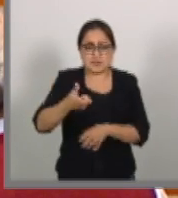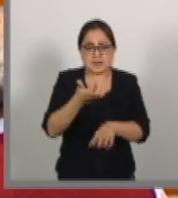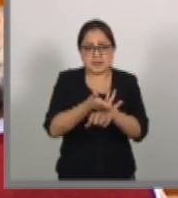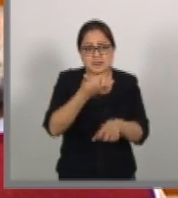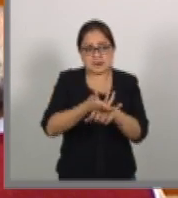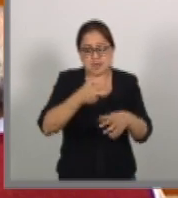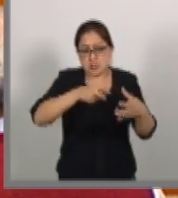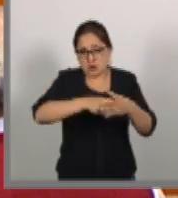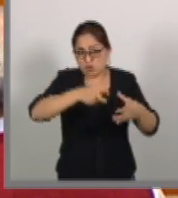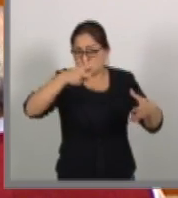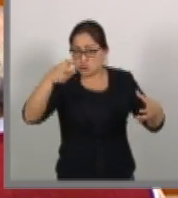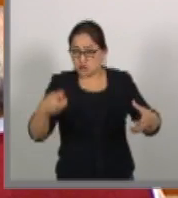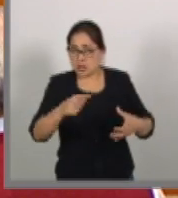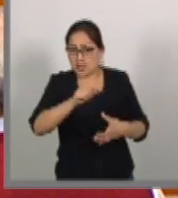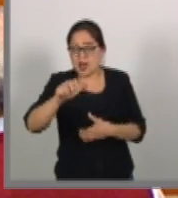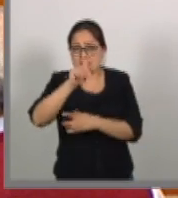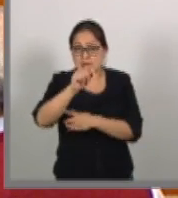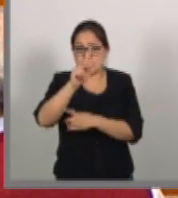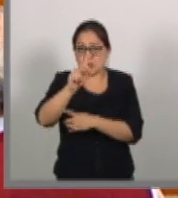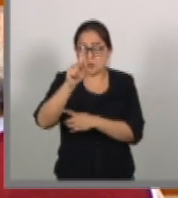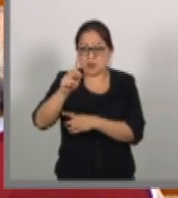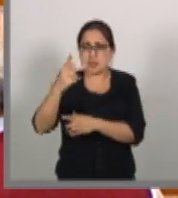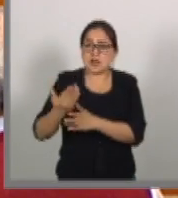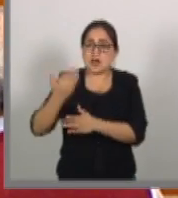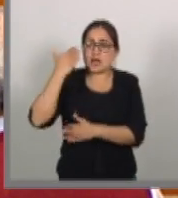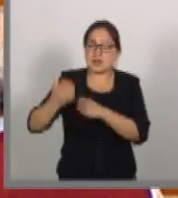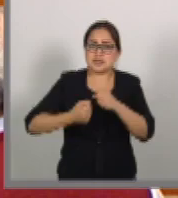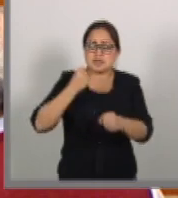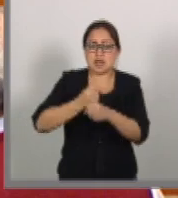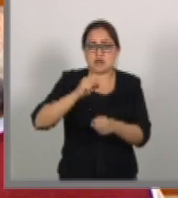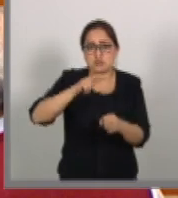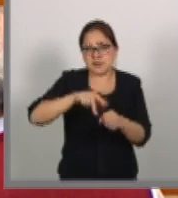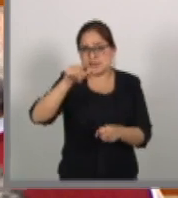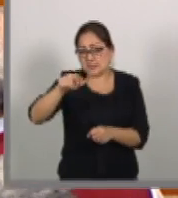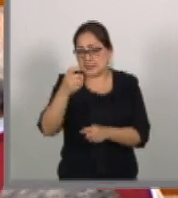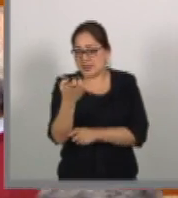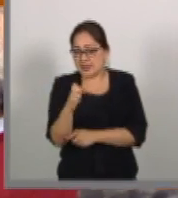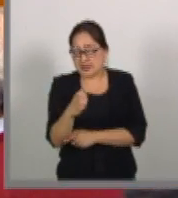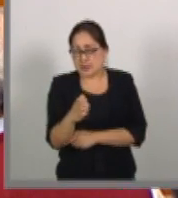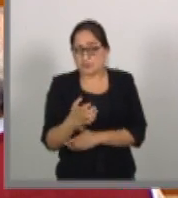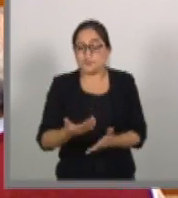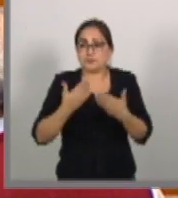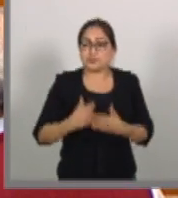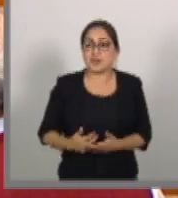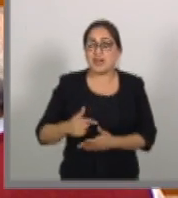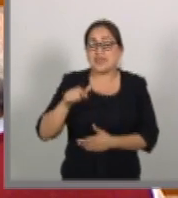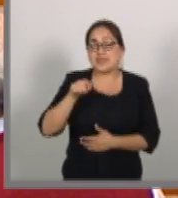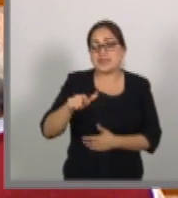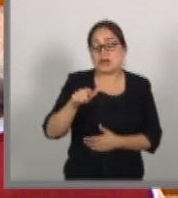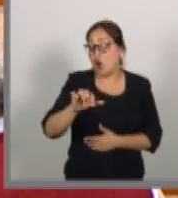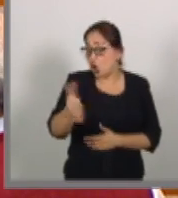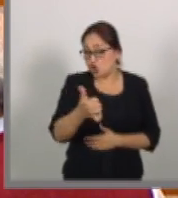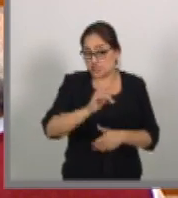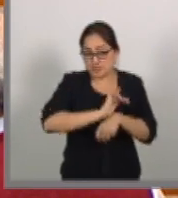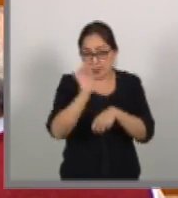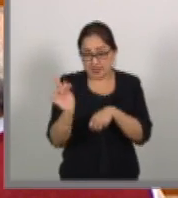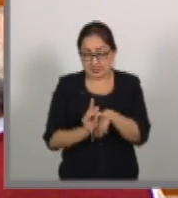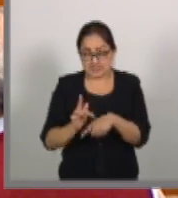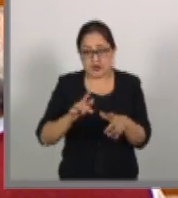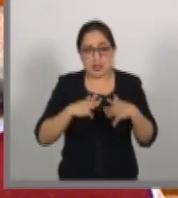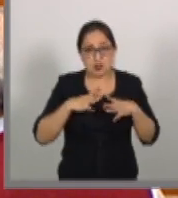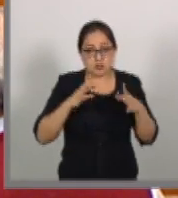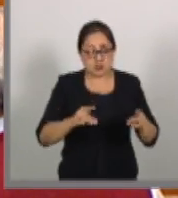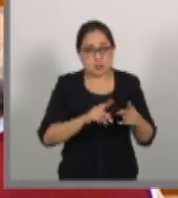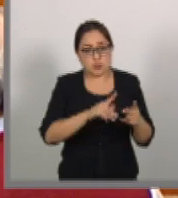de este, en enero de 2017, las 11 economías restantes, es decir, Australia,